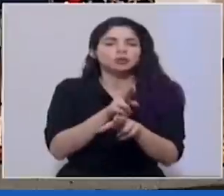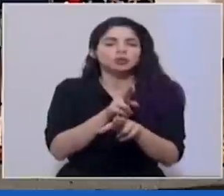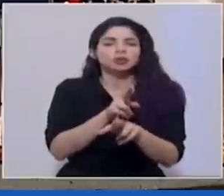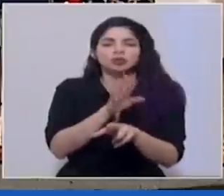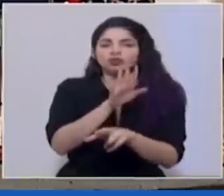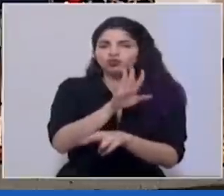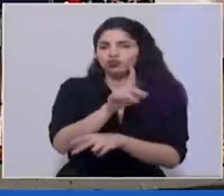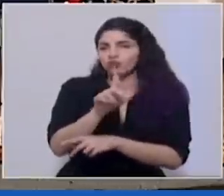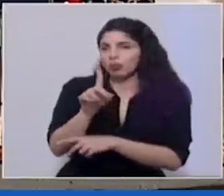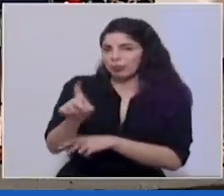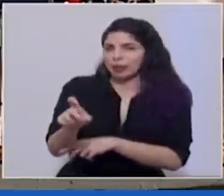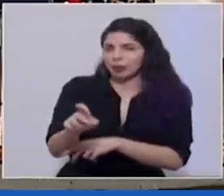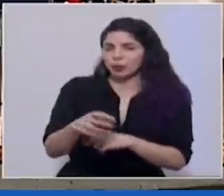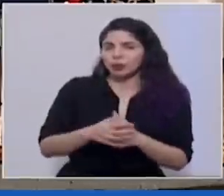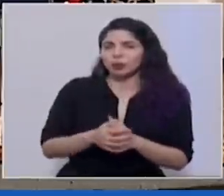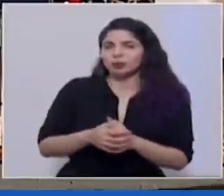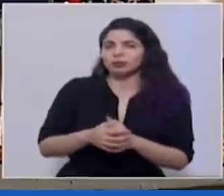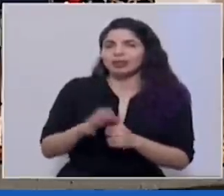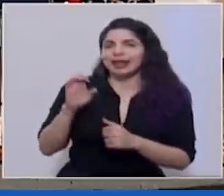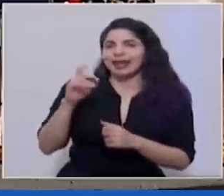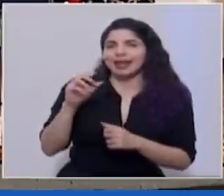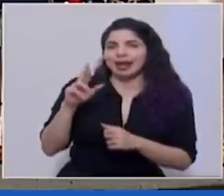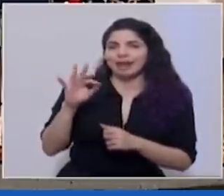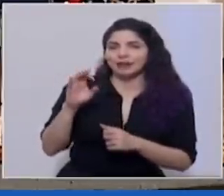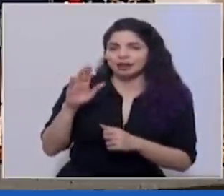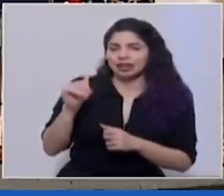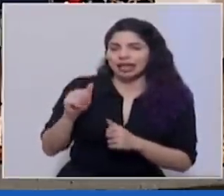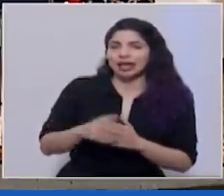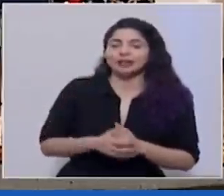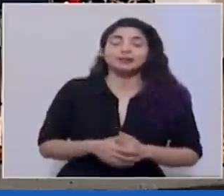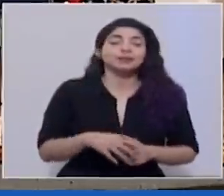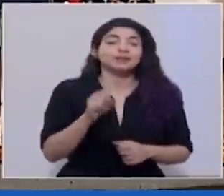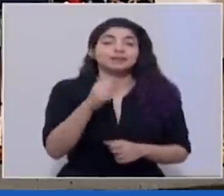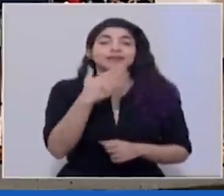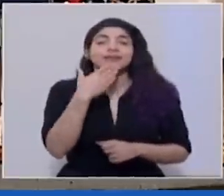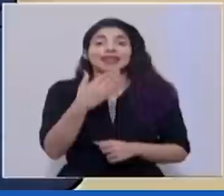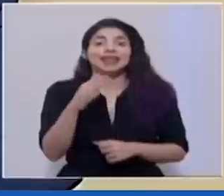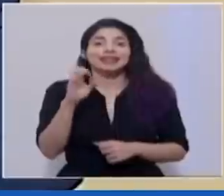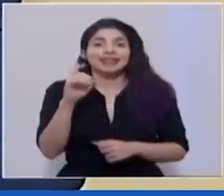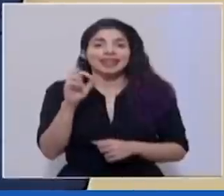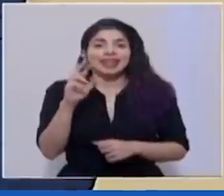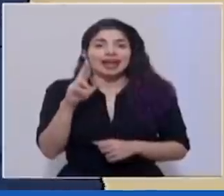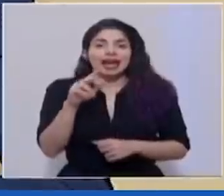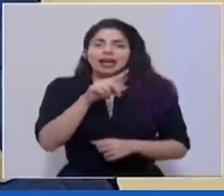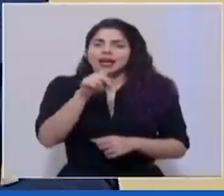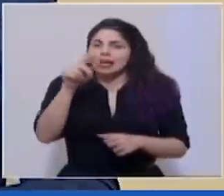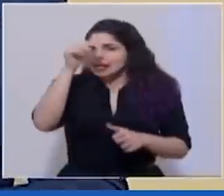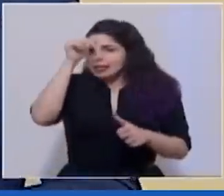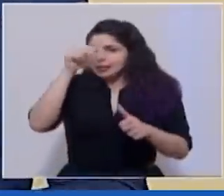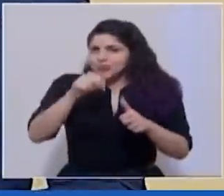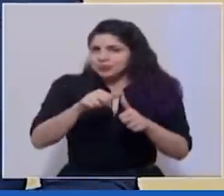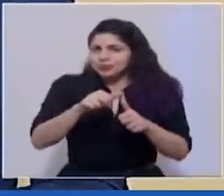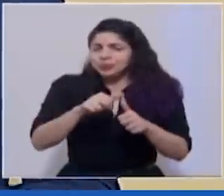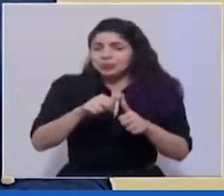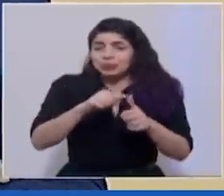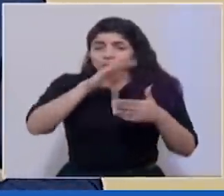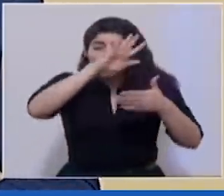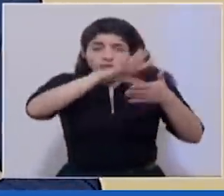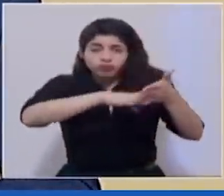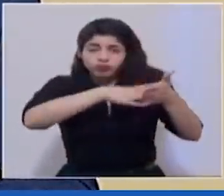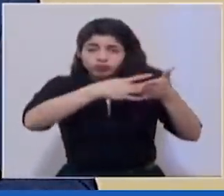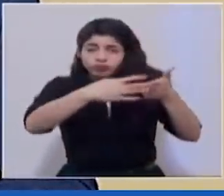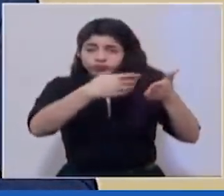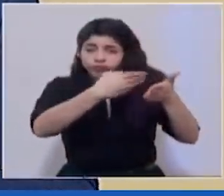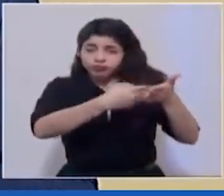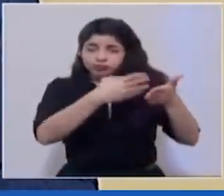consulta del colega Edgar Fonseca sí gracias don Edgar recordemos bueno dentro de todos los parámetros que se toman